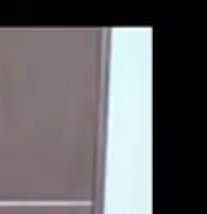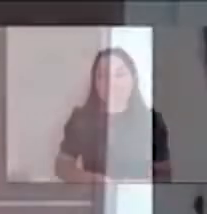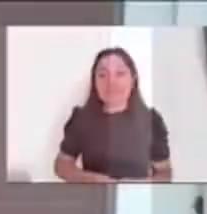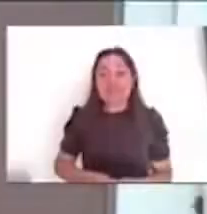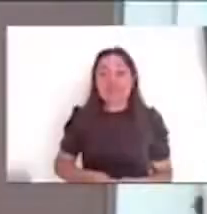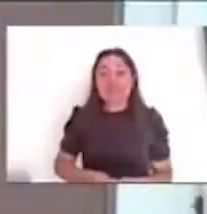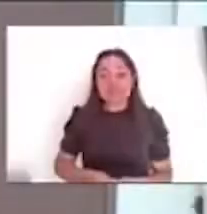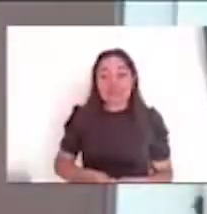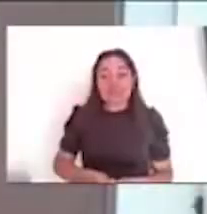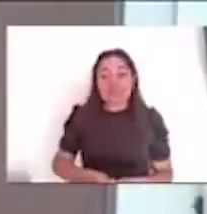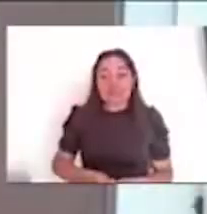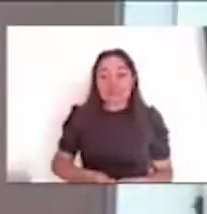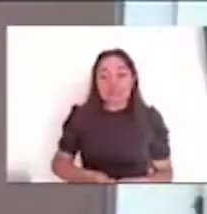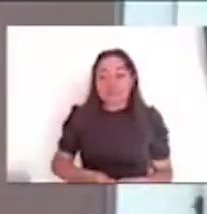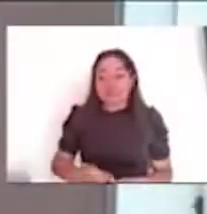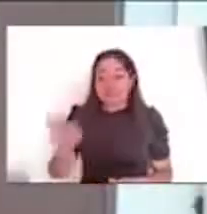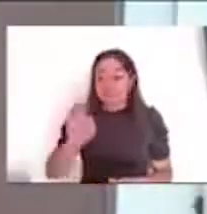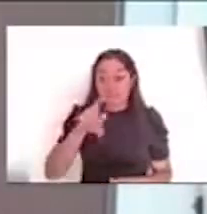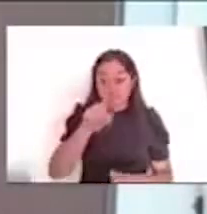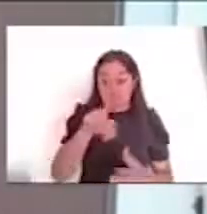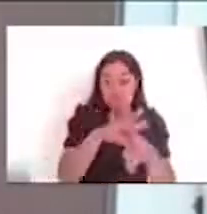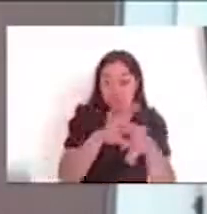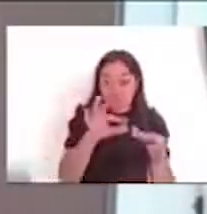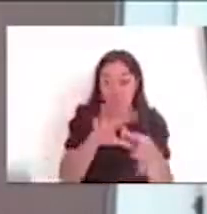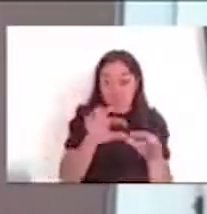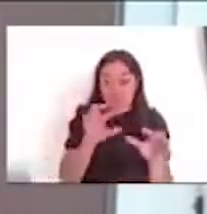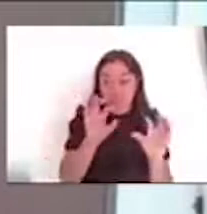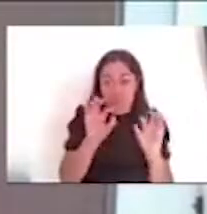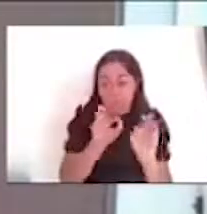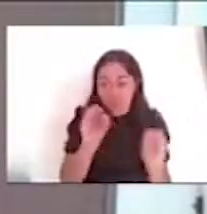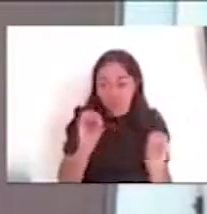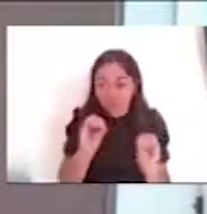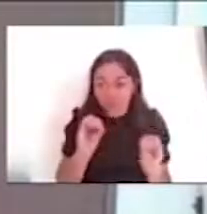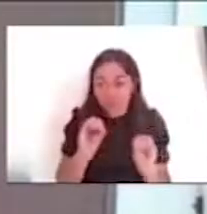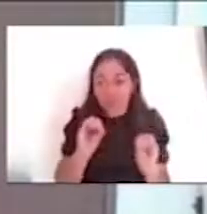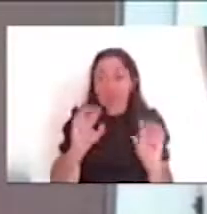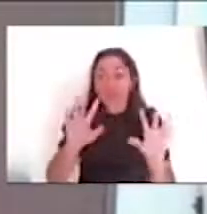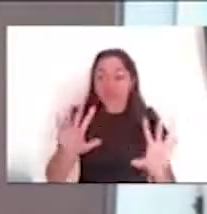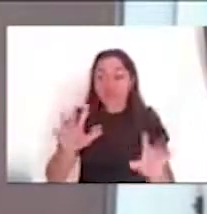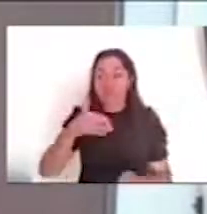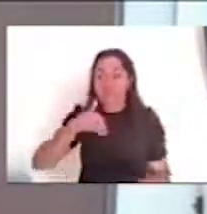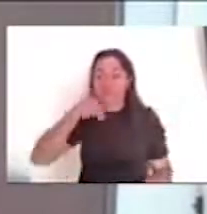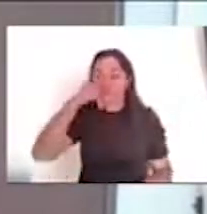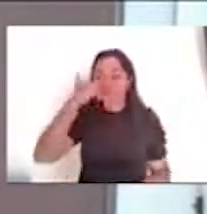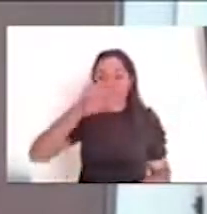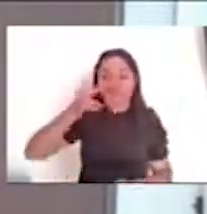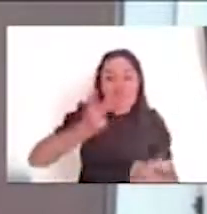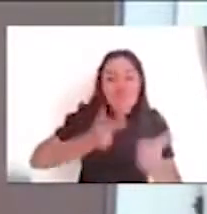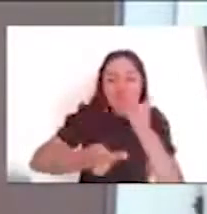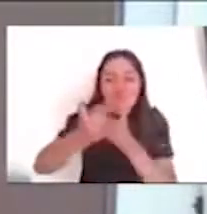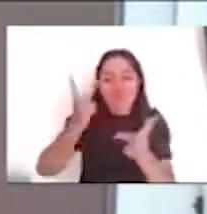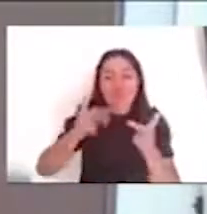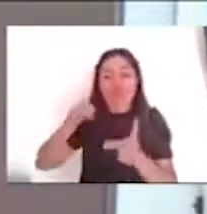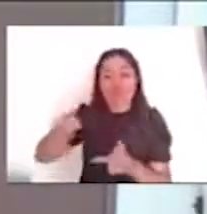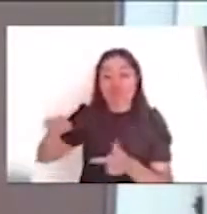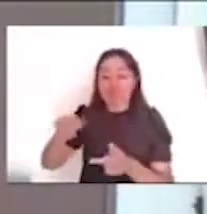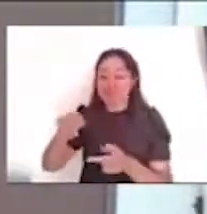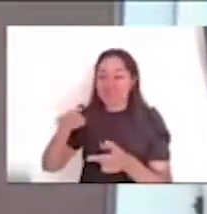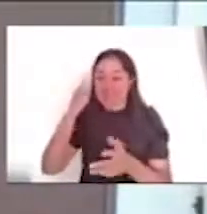tienes nada más que agregar, yo quisiera pasar a la ronda de preguntas y respuestas para que nos dé tiempo de